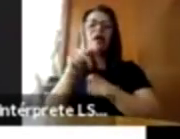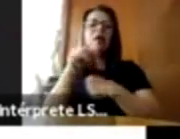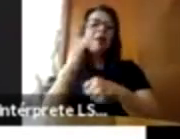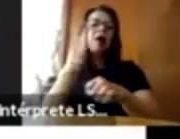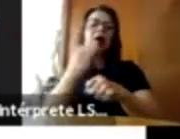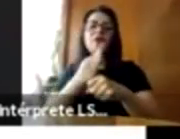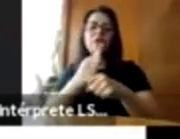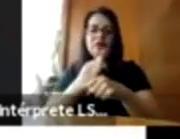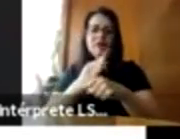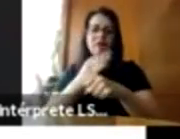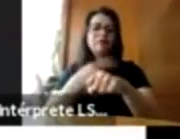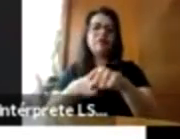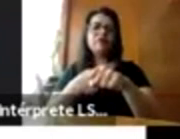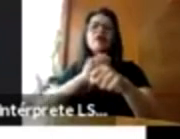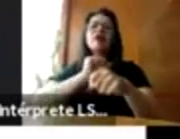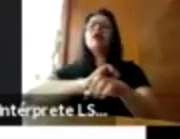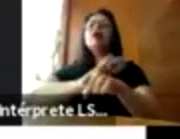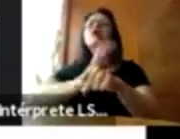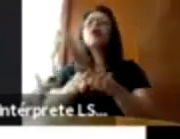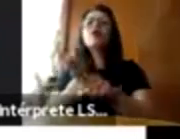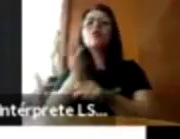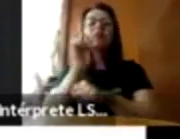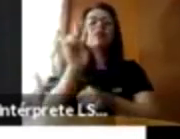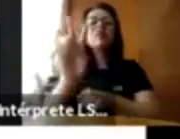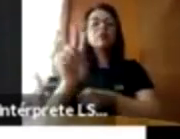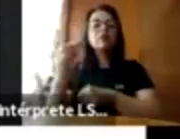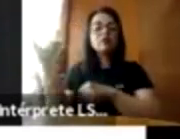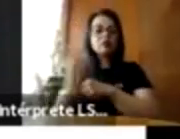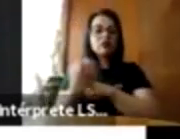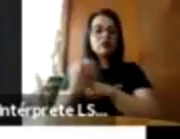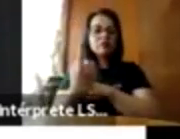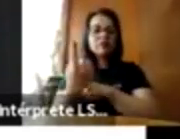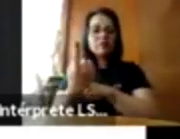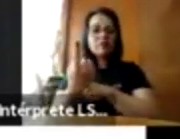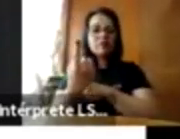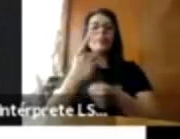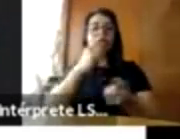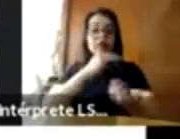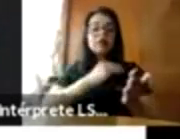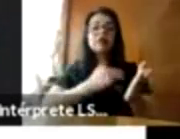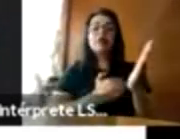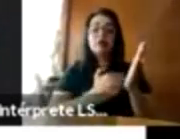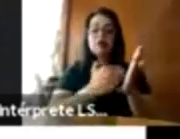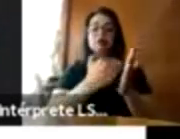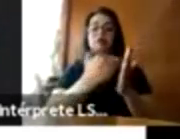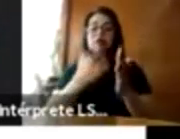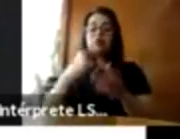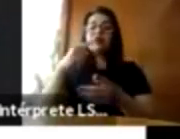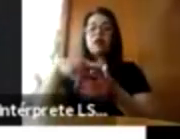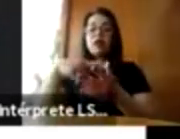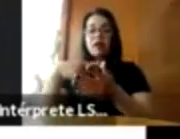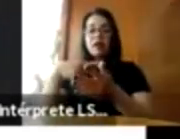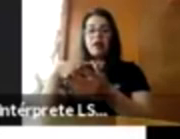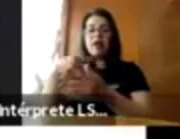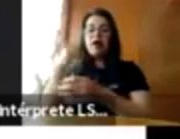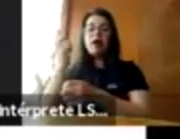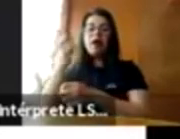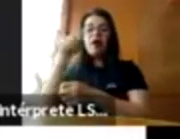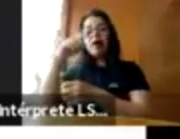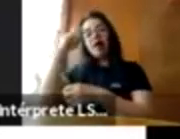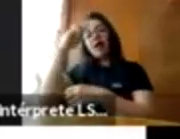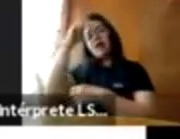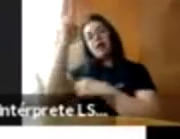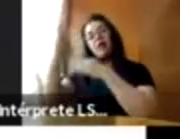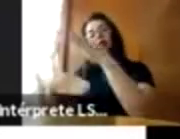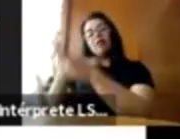viendo en términos de los datos globales, es que está aumentando la violencia sexual, la exploración sexual, el abuso en línea.